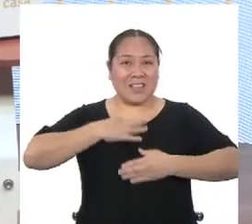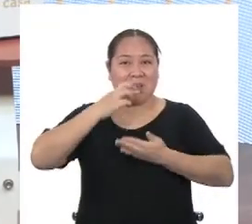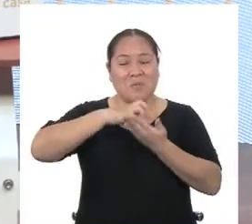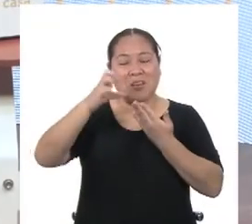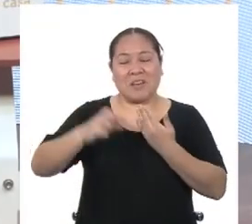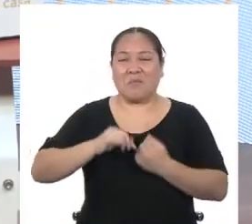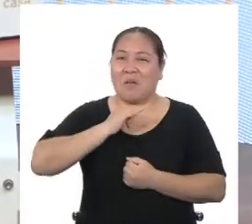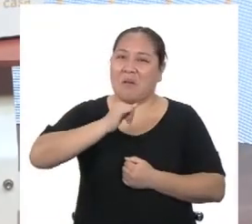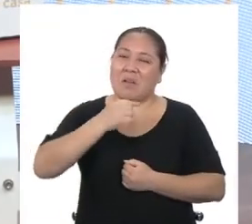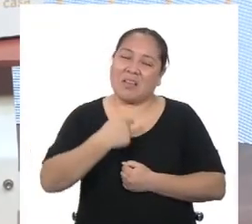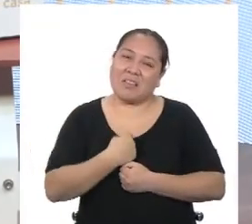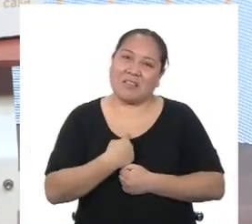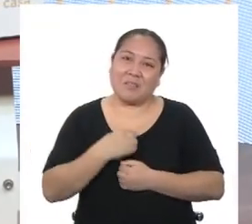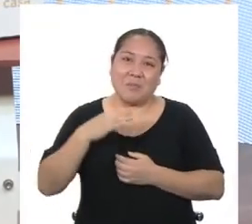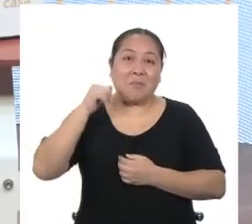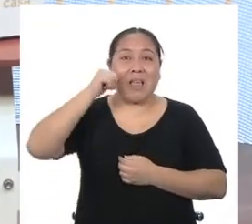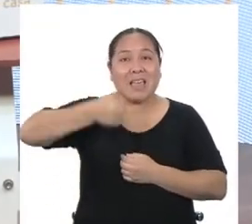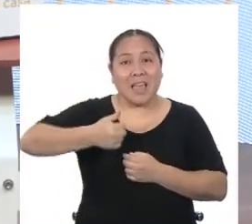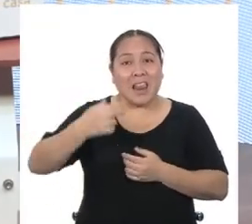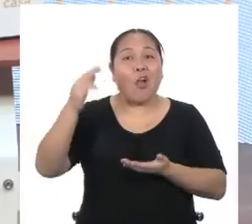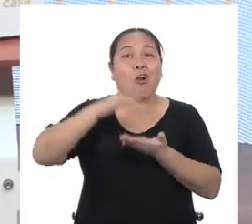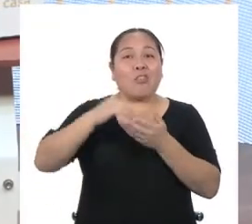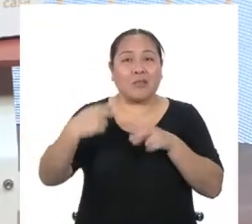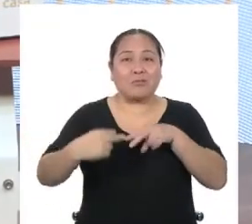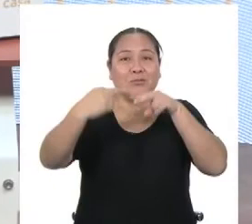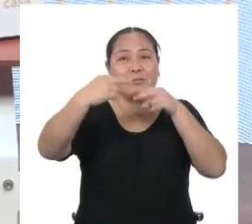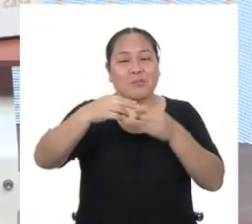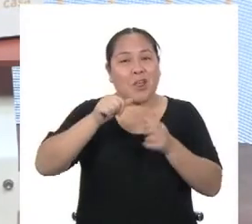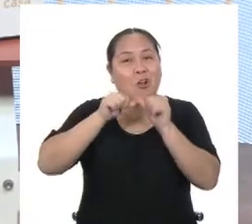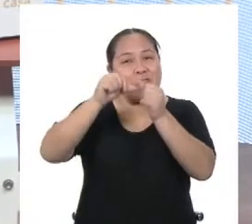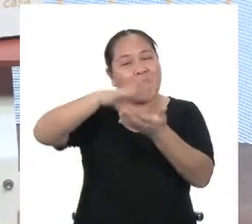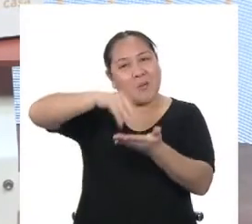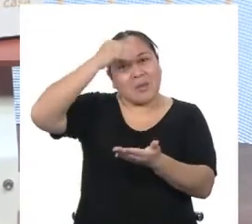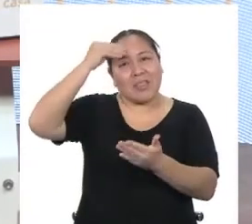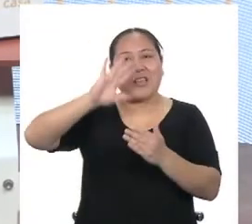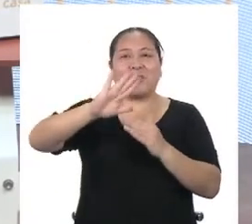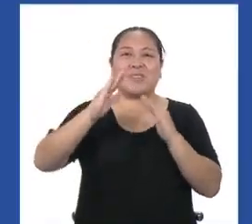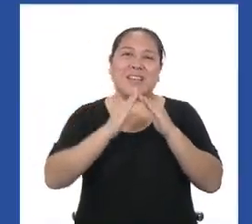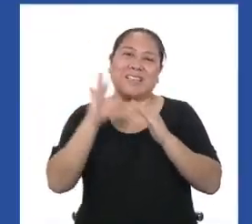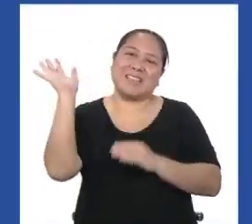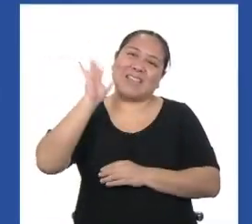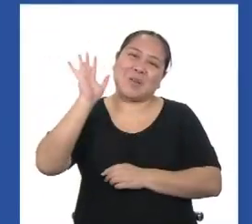tanto como yo. Nos vemos mañana para seguir aprendiendo en casa. ¡Chao!